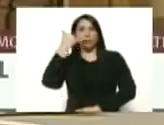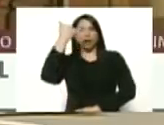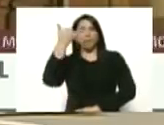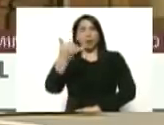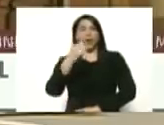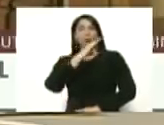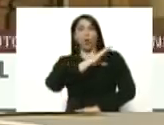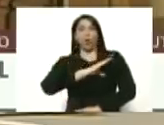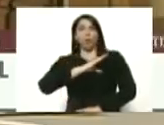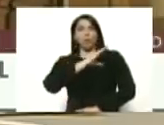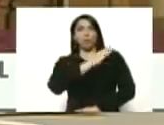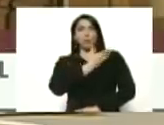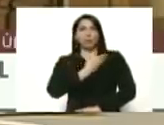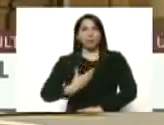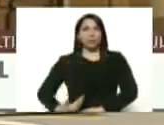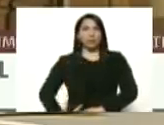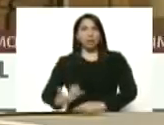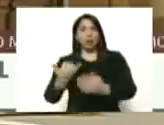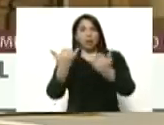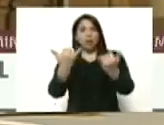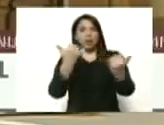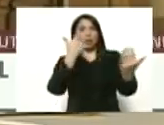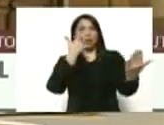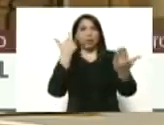comisión presidencial en este momento.